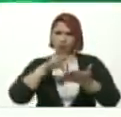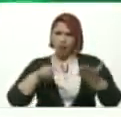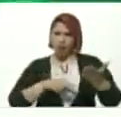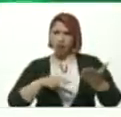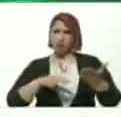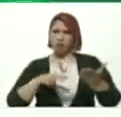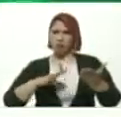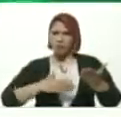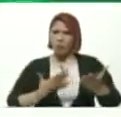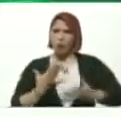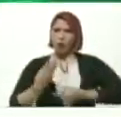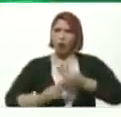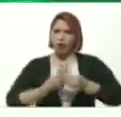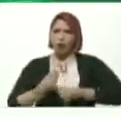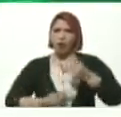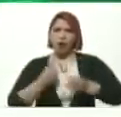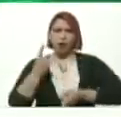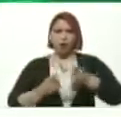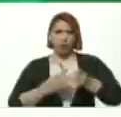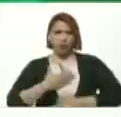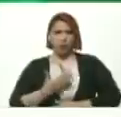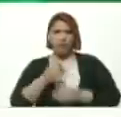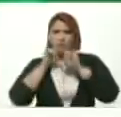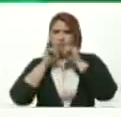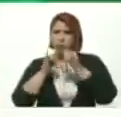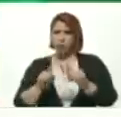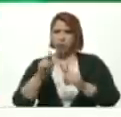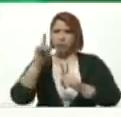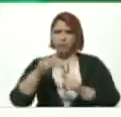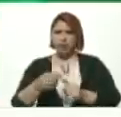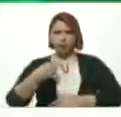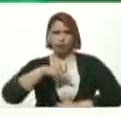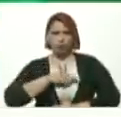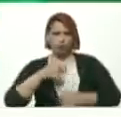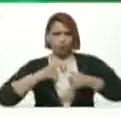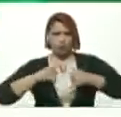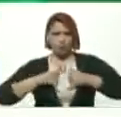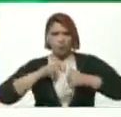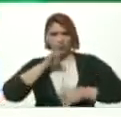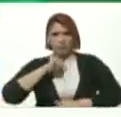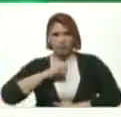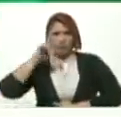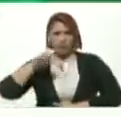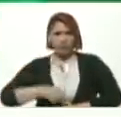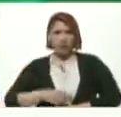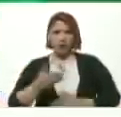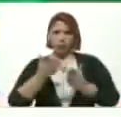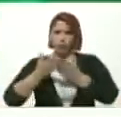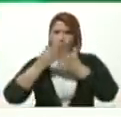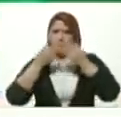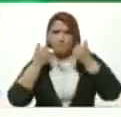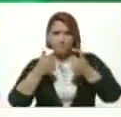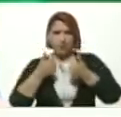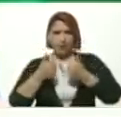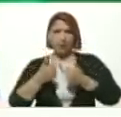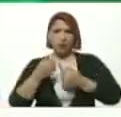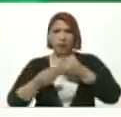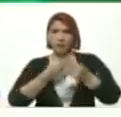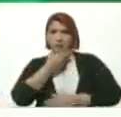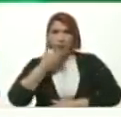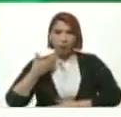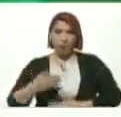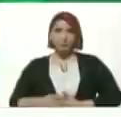algo Y puede Además uno Informarse bien Puede uno Estudiar bien Lo hace mejor